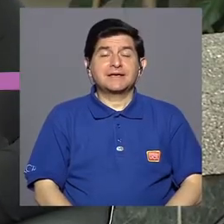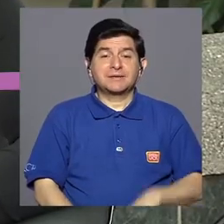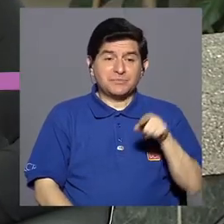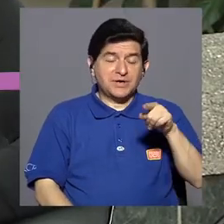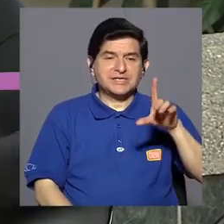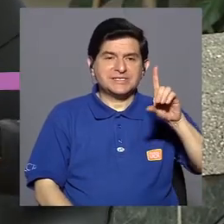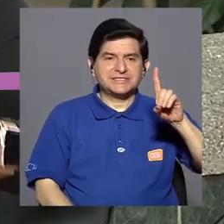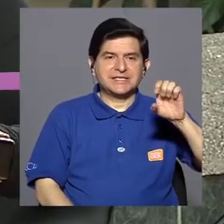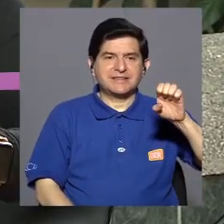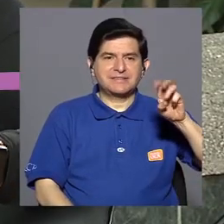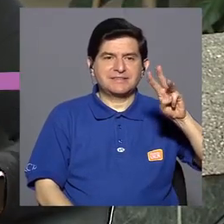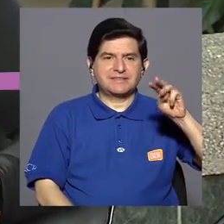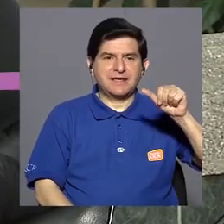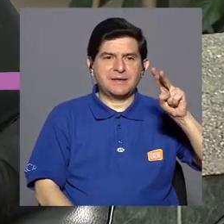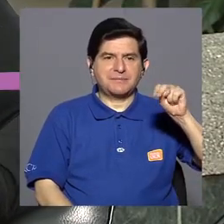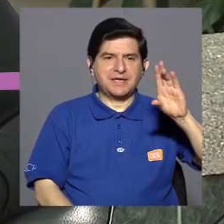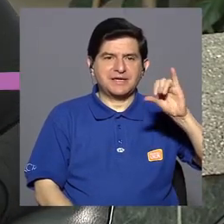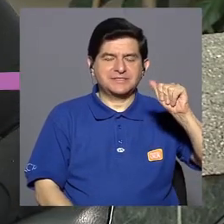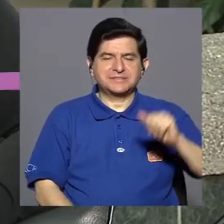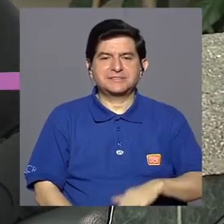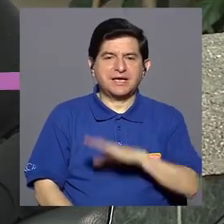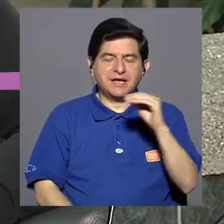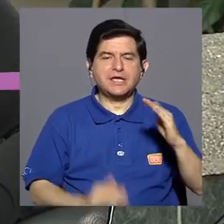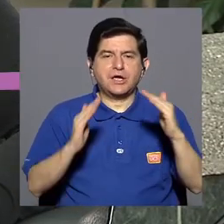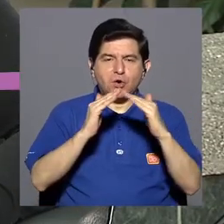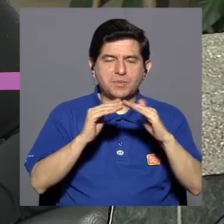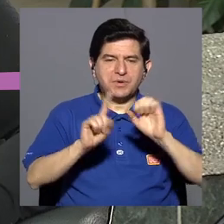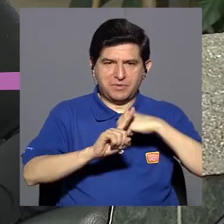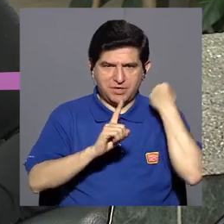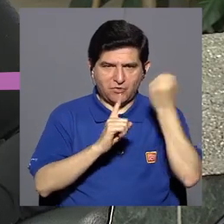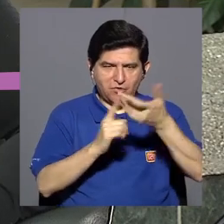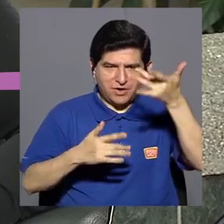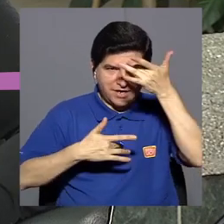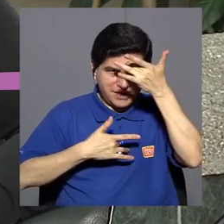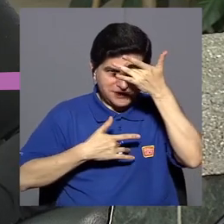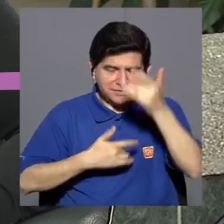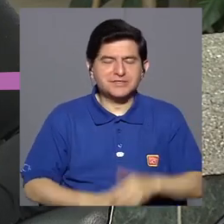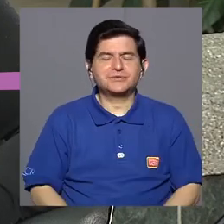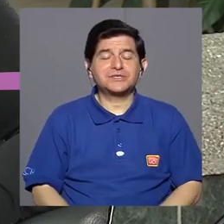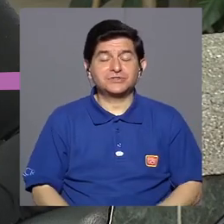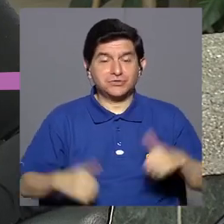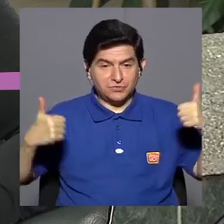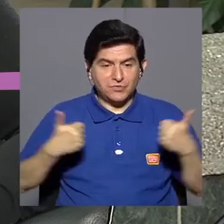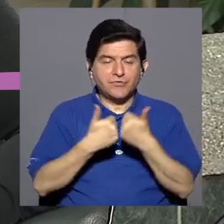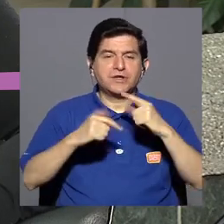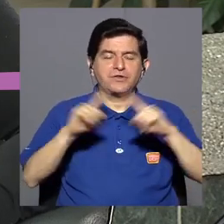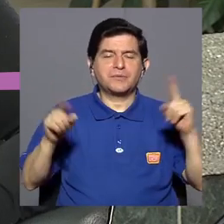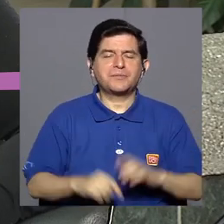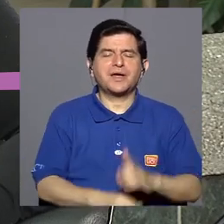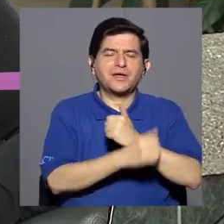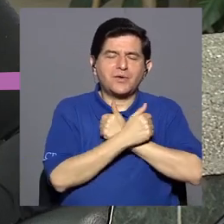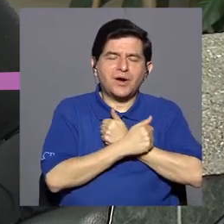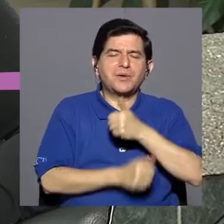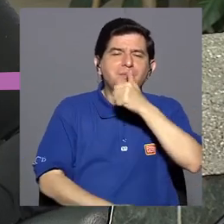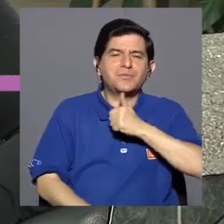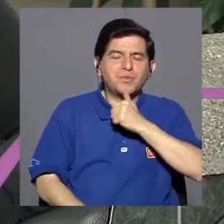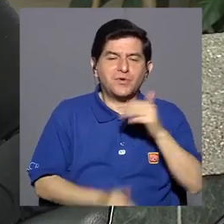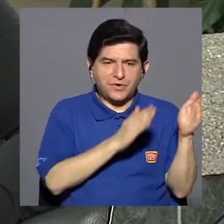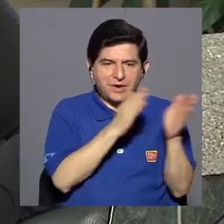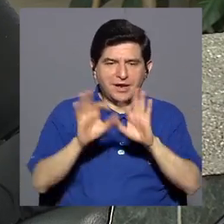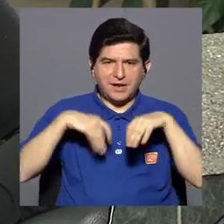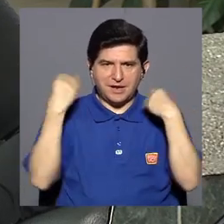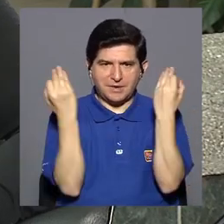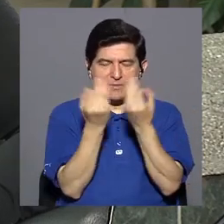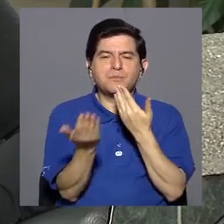demencia y la convivencia con la demencia es un gran reto, pero pienso que la dosis de amor, cariño, paciencia y la organización